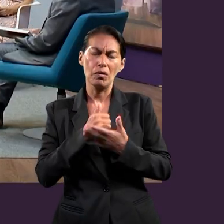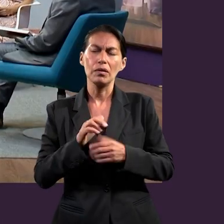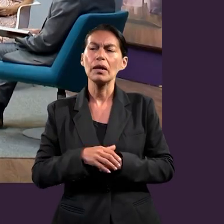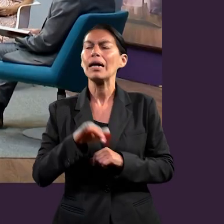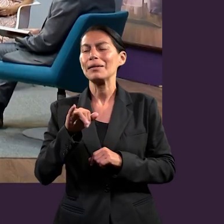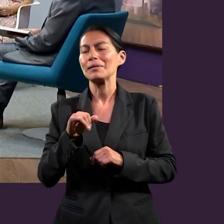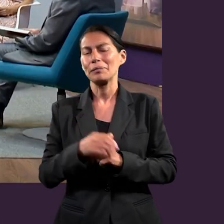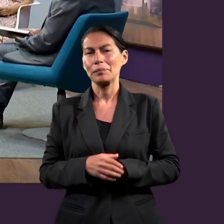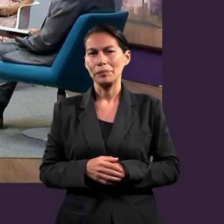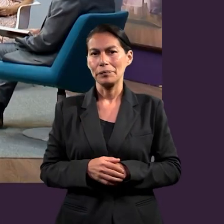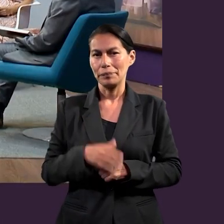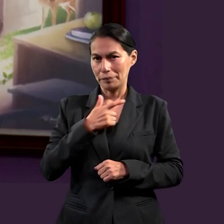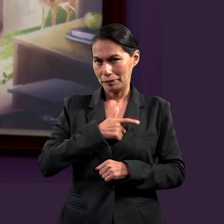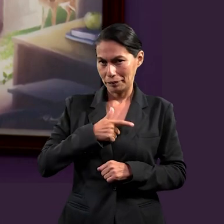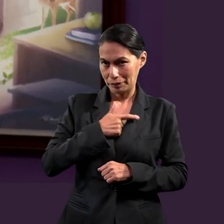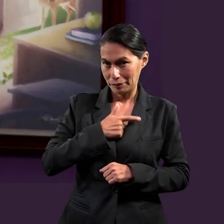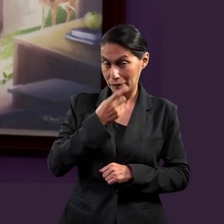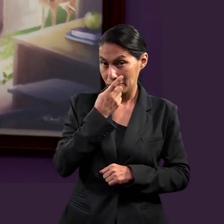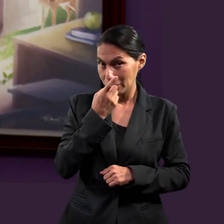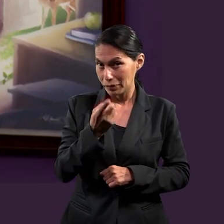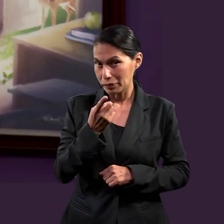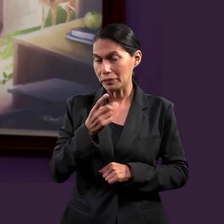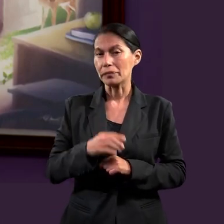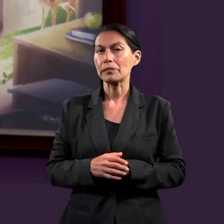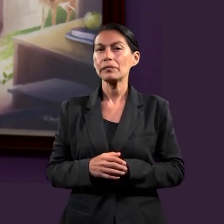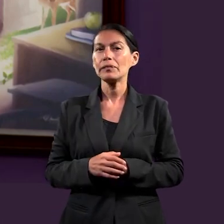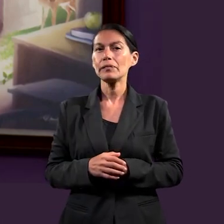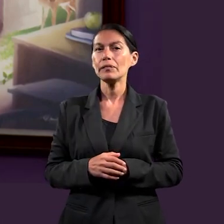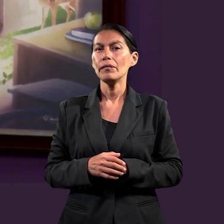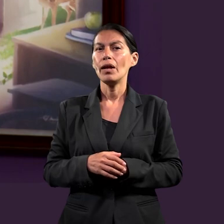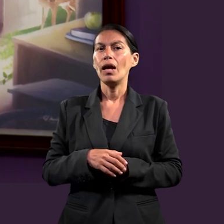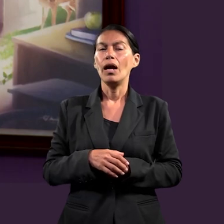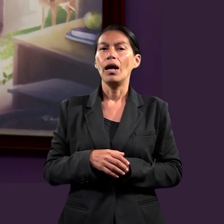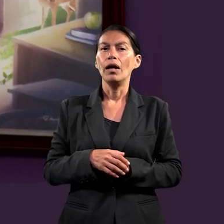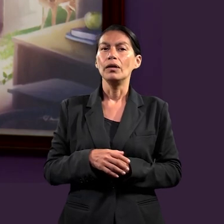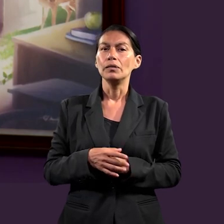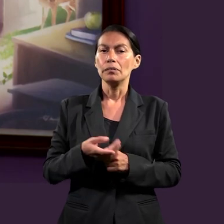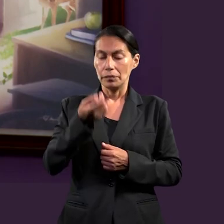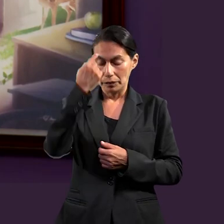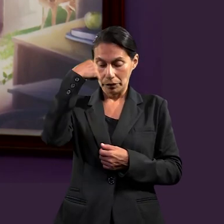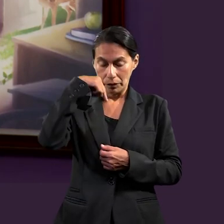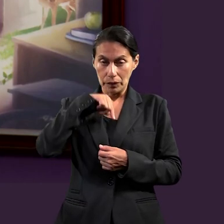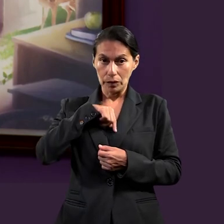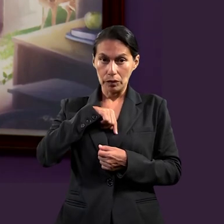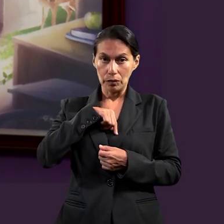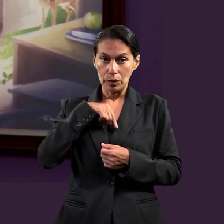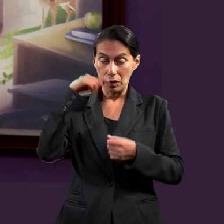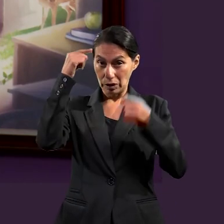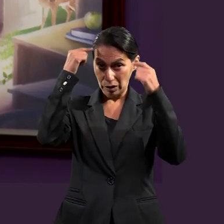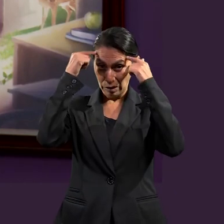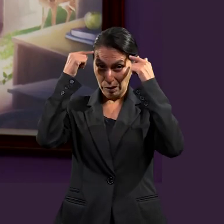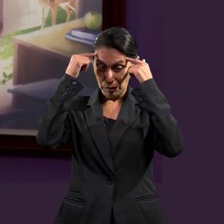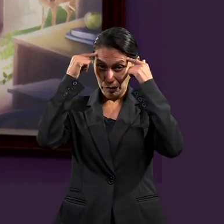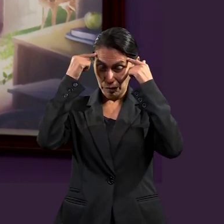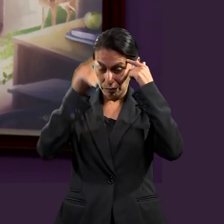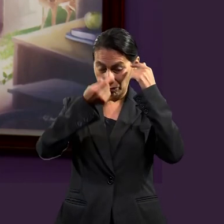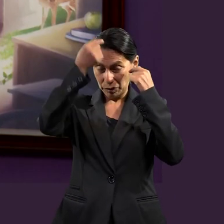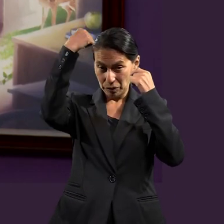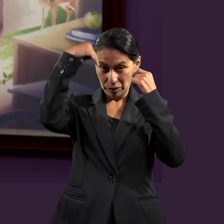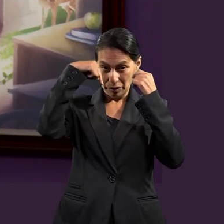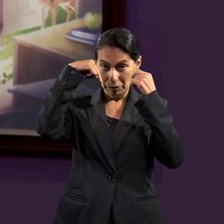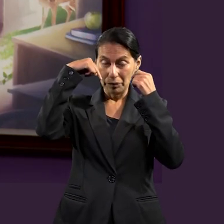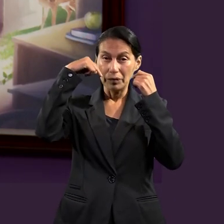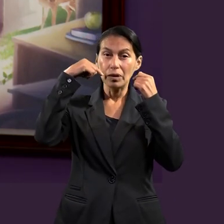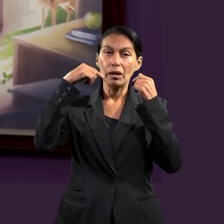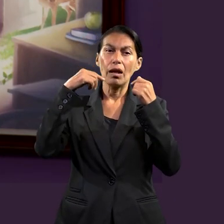ofrecer. Sí. Me gustaría comentar que fisiológicamente nosotros en